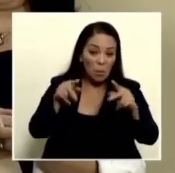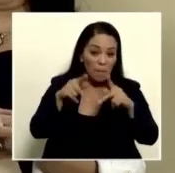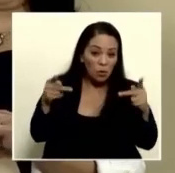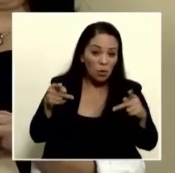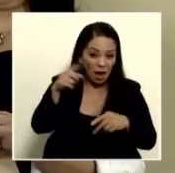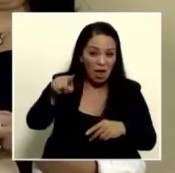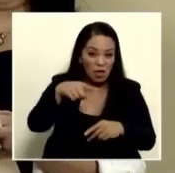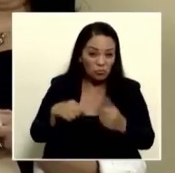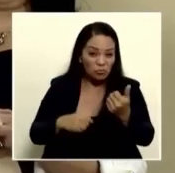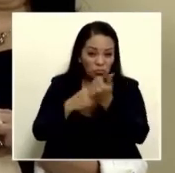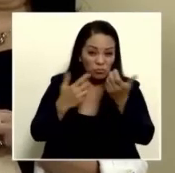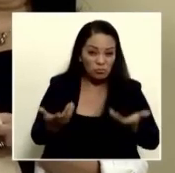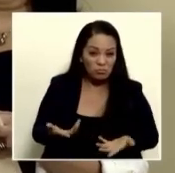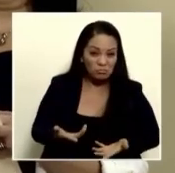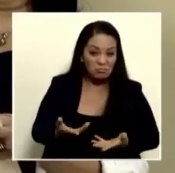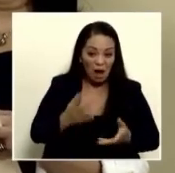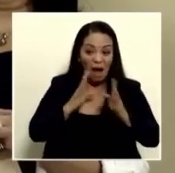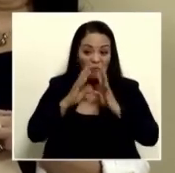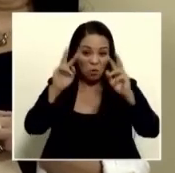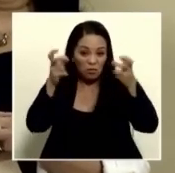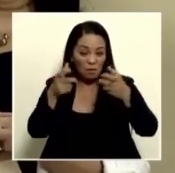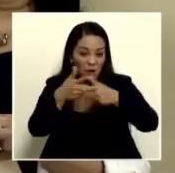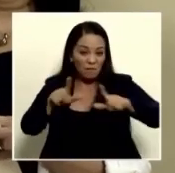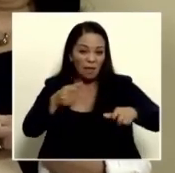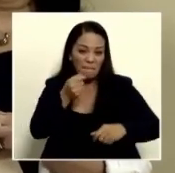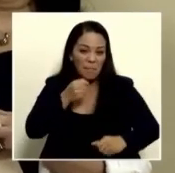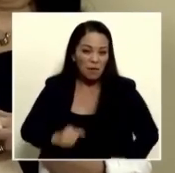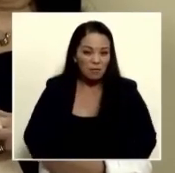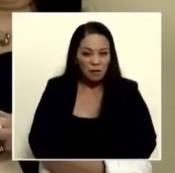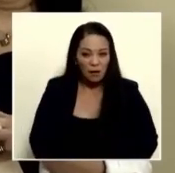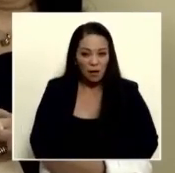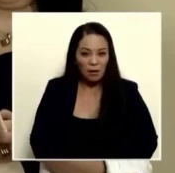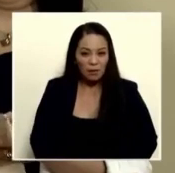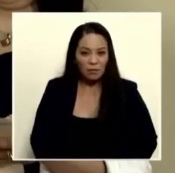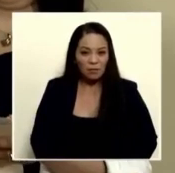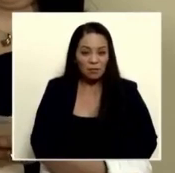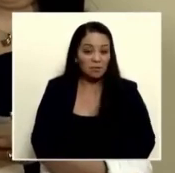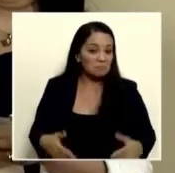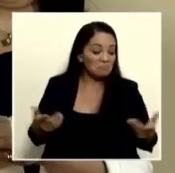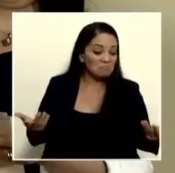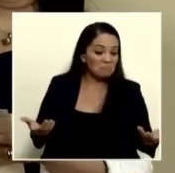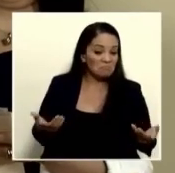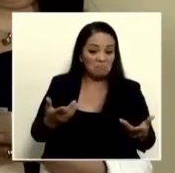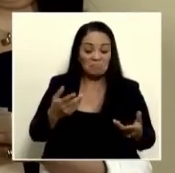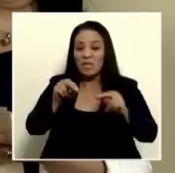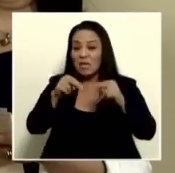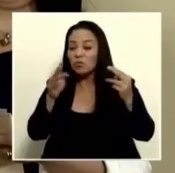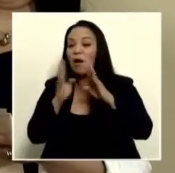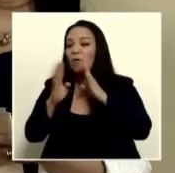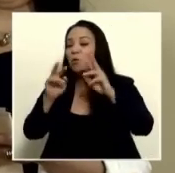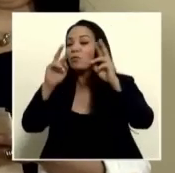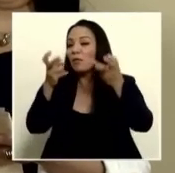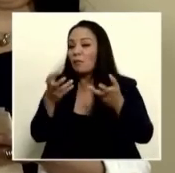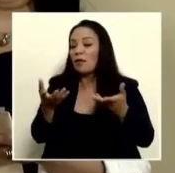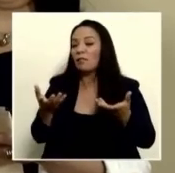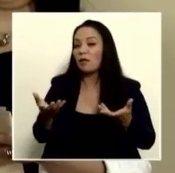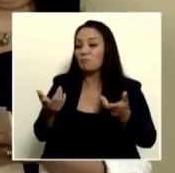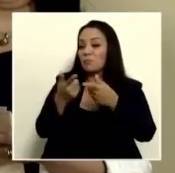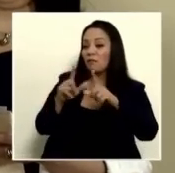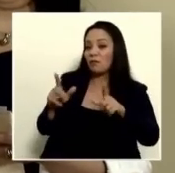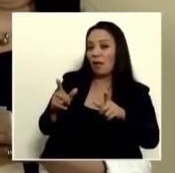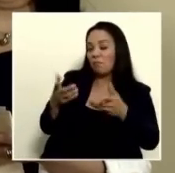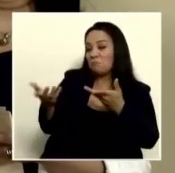prensa se refirió entonces la nación siquiera a la libertad de empresa o a las políticas públicas no